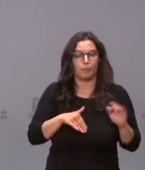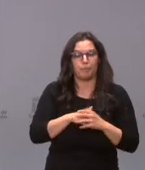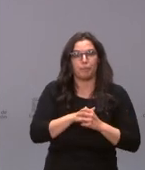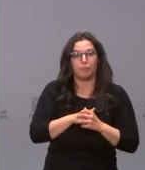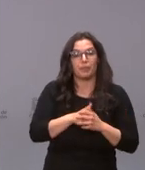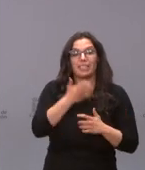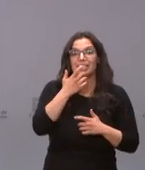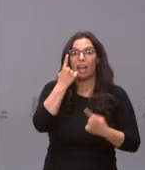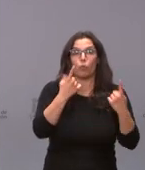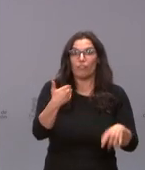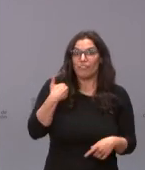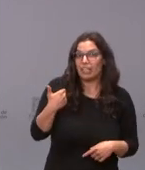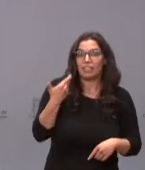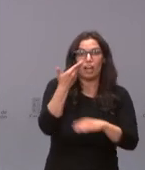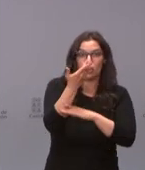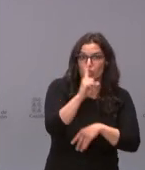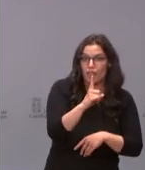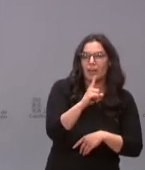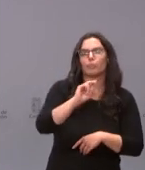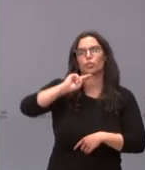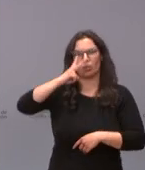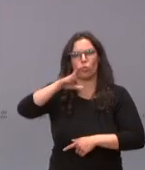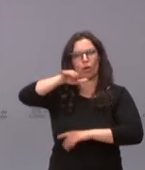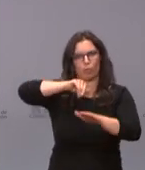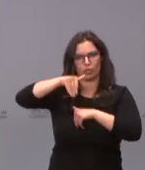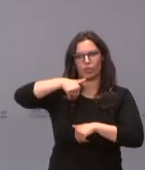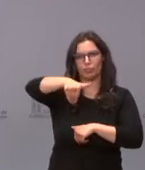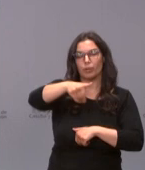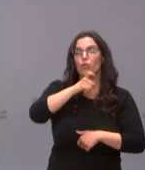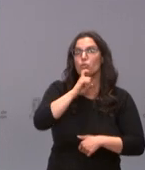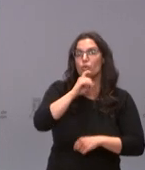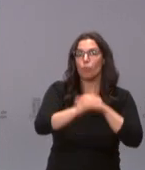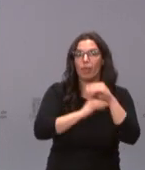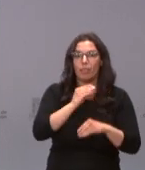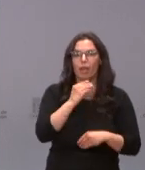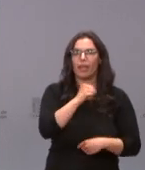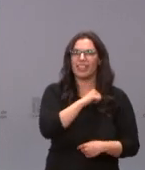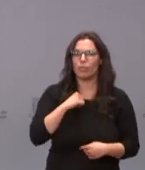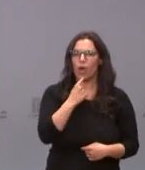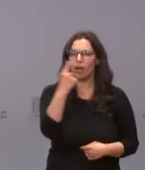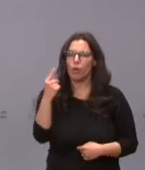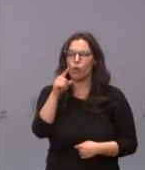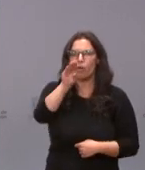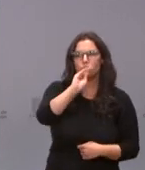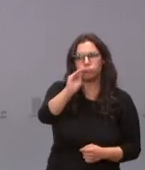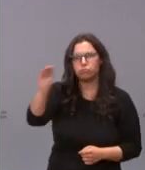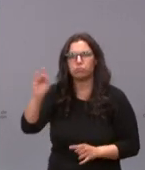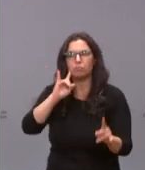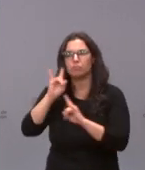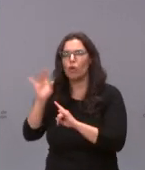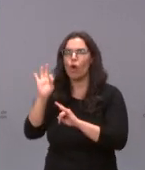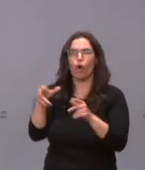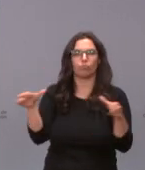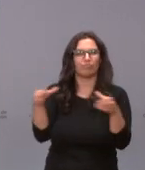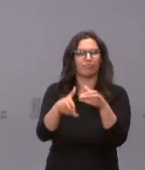aquellos que no hayan acudido se va hacer un segundo llamamiento cómo se va a hacer si se va a hacer personalizado o de manera colectiva eso no se lo puedo precisar en este